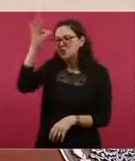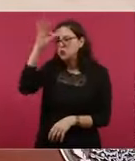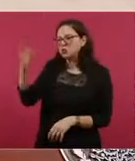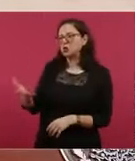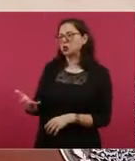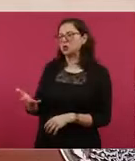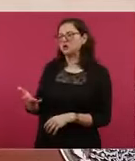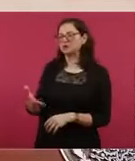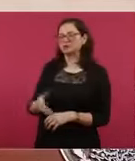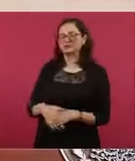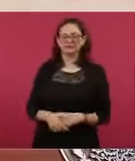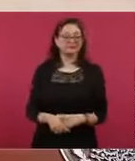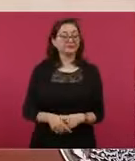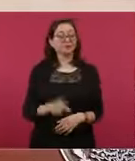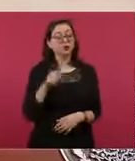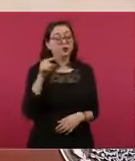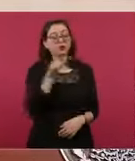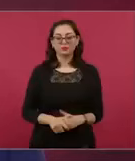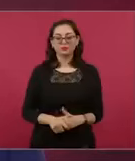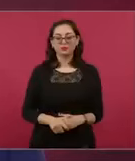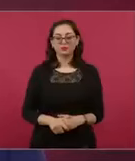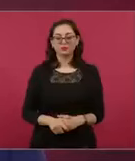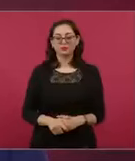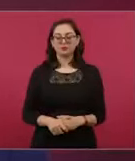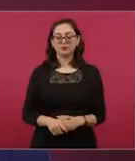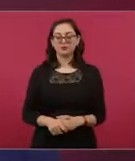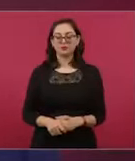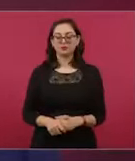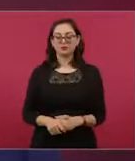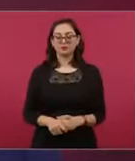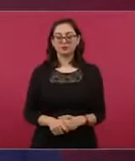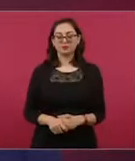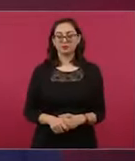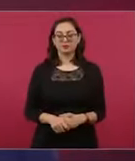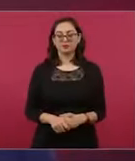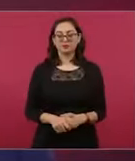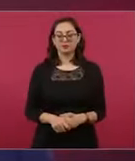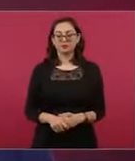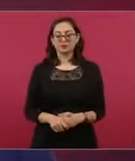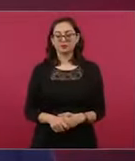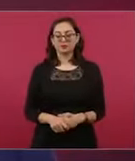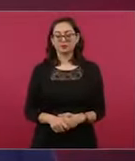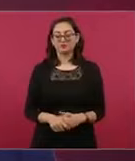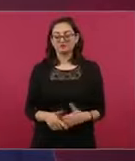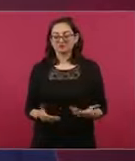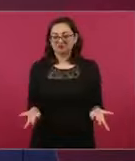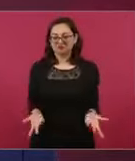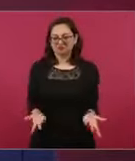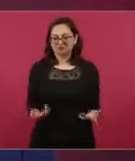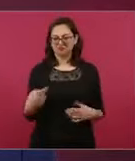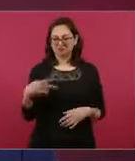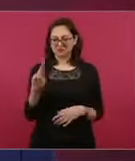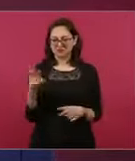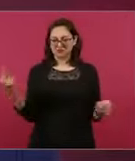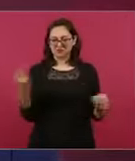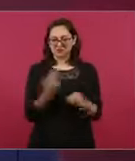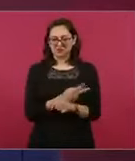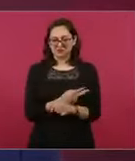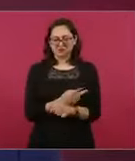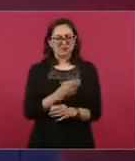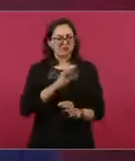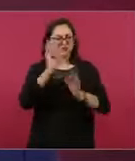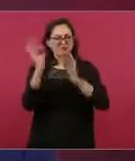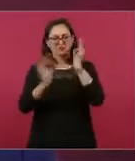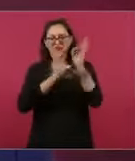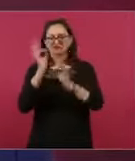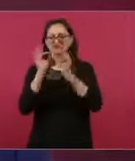es el que piensa que el pueblo es tonto. Pero nadie habla de Claudio, si fuese